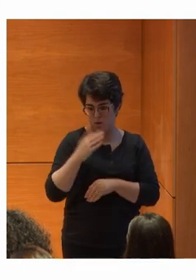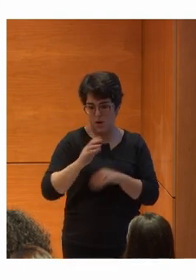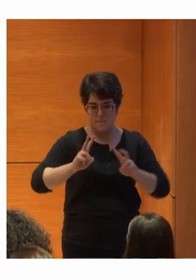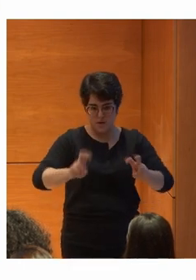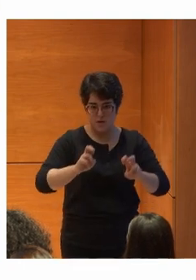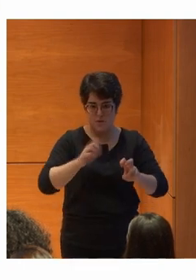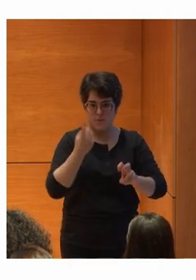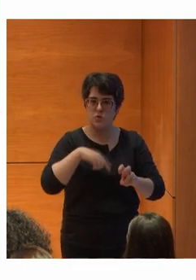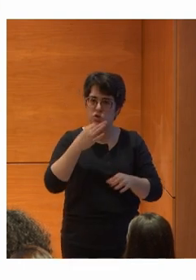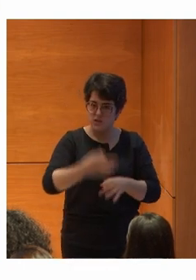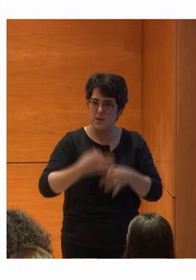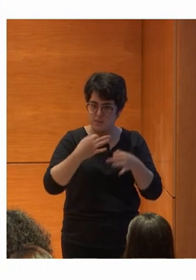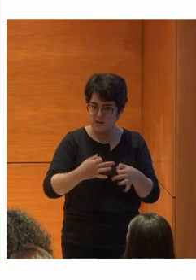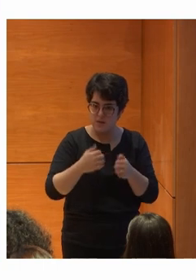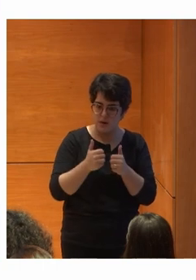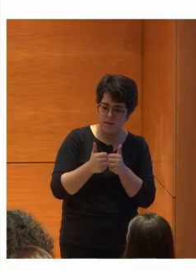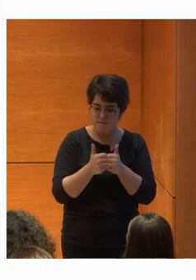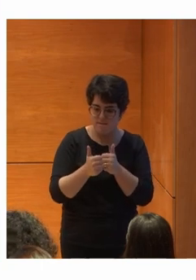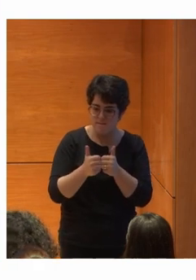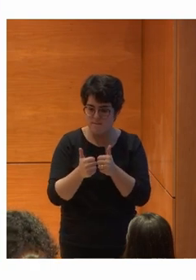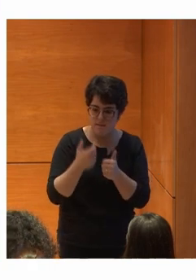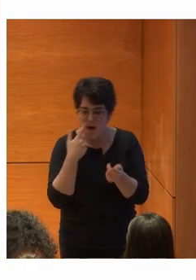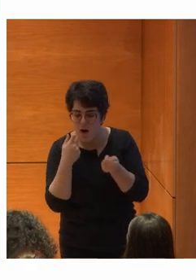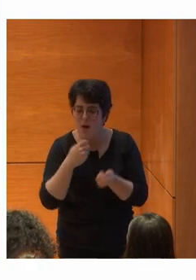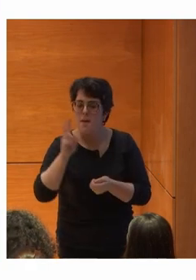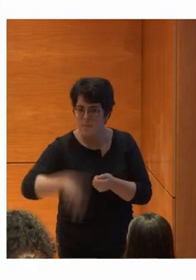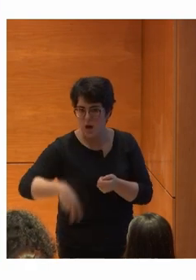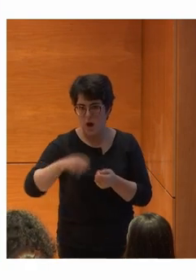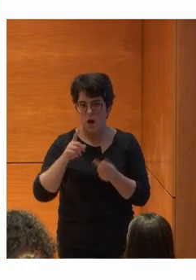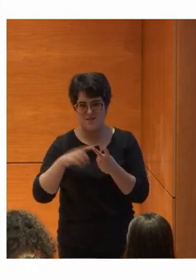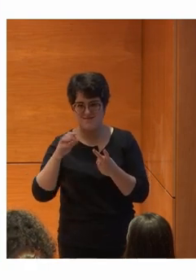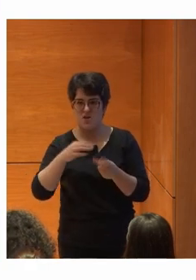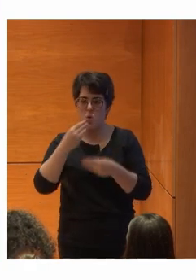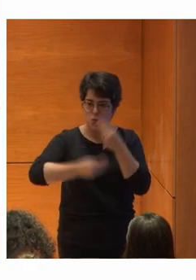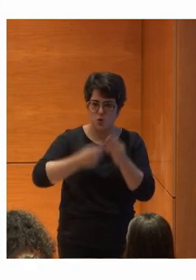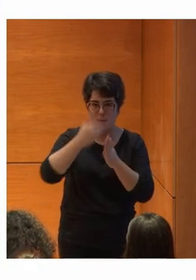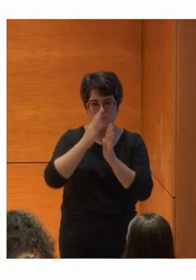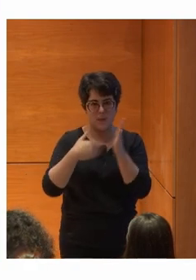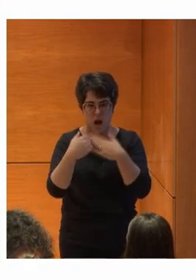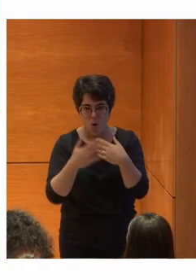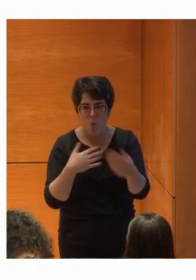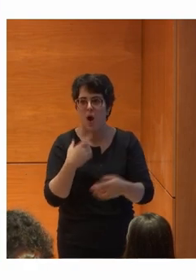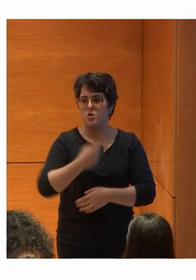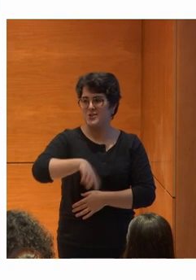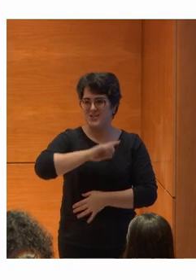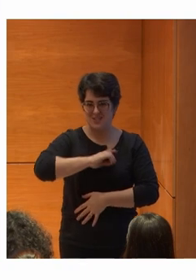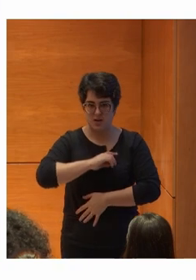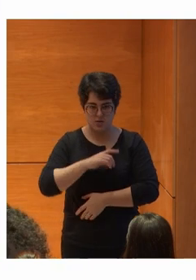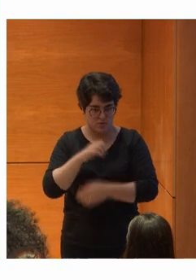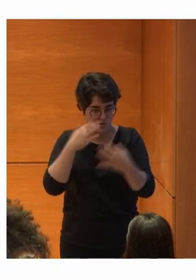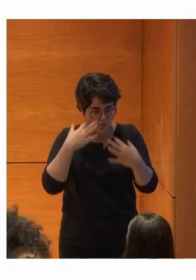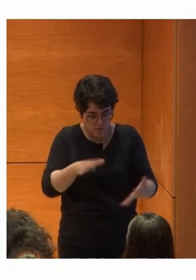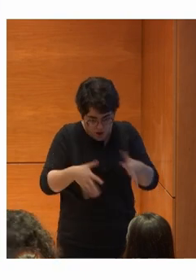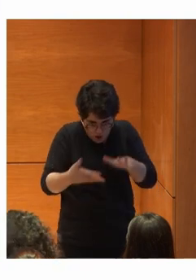pasito detrás Adaptando Validando Haciendo manuales De uso Bueno Queremos que esto Lo tendremos que seguir Haciendo seguramente